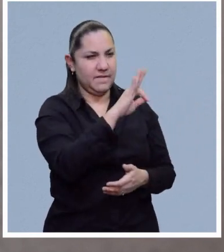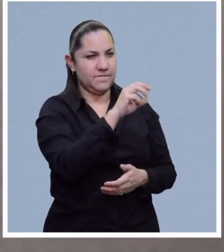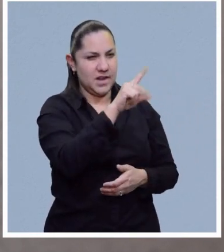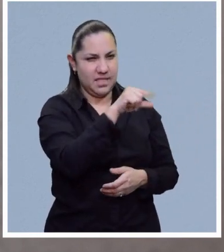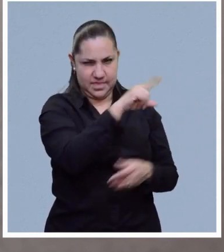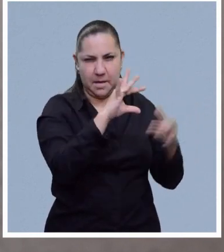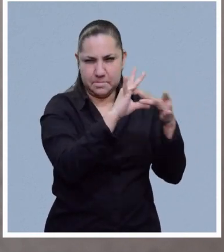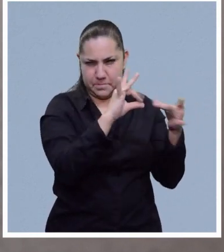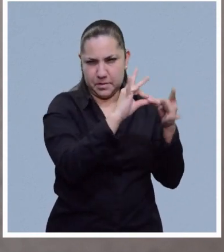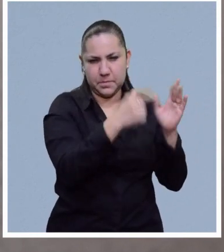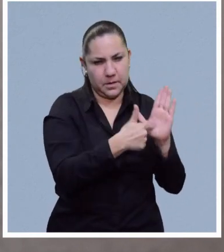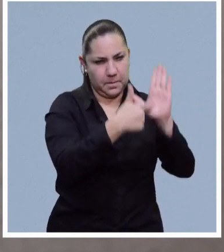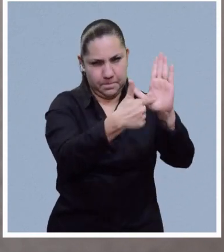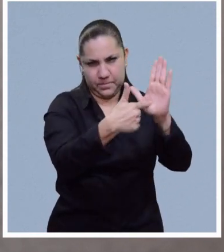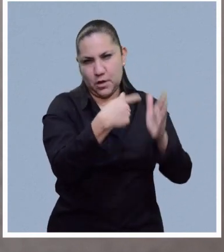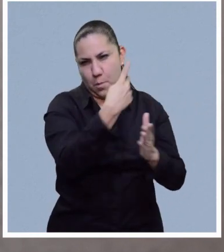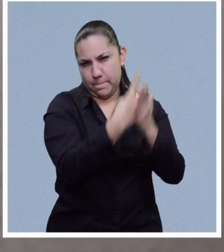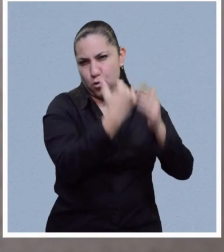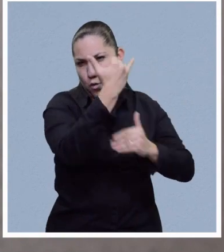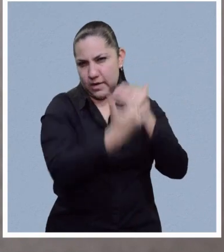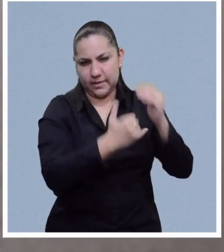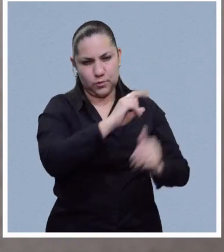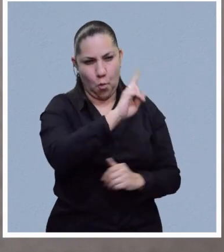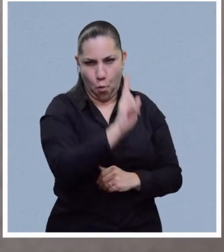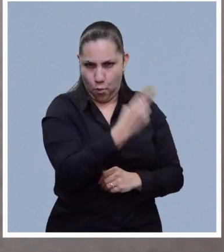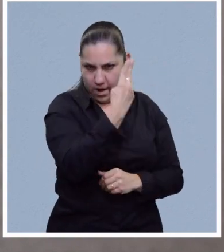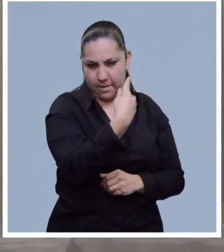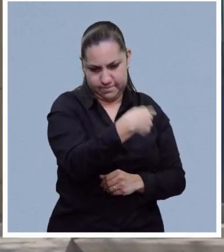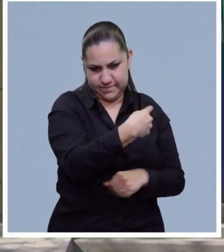nota que Frida nos presenta en el proyecto UNAM de esta semana.